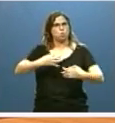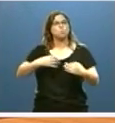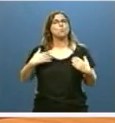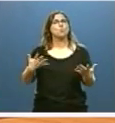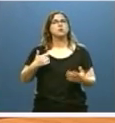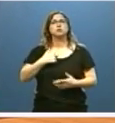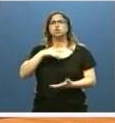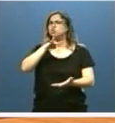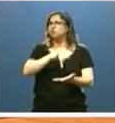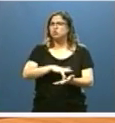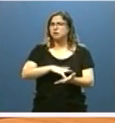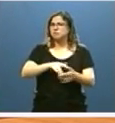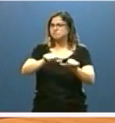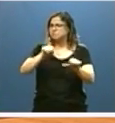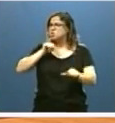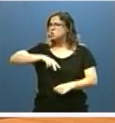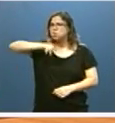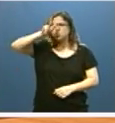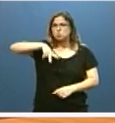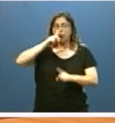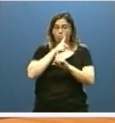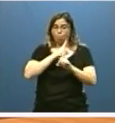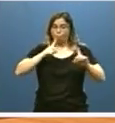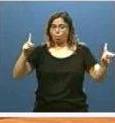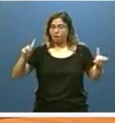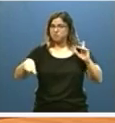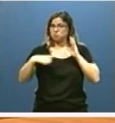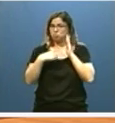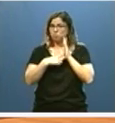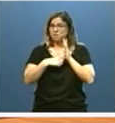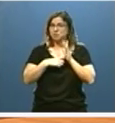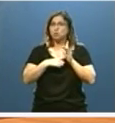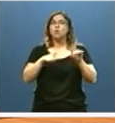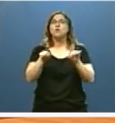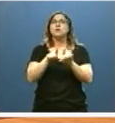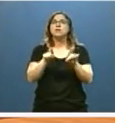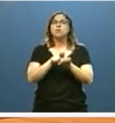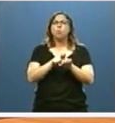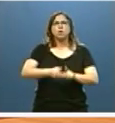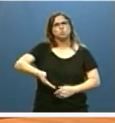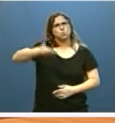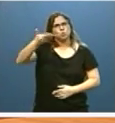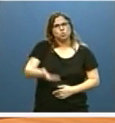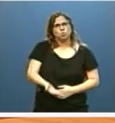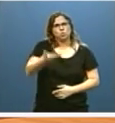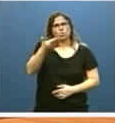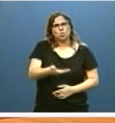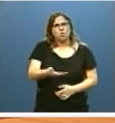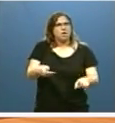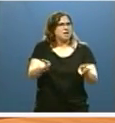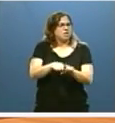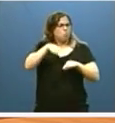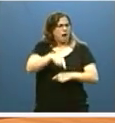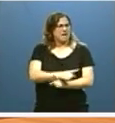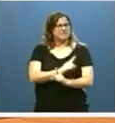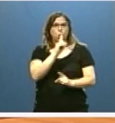que nunca antes el primer año completo de una legislatura iba a ser tan trascendental como puede